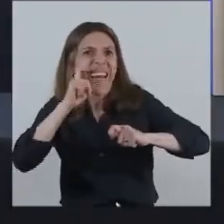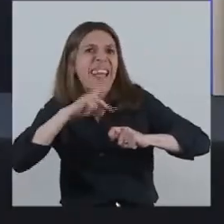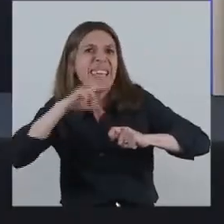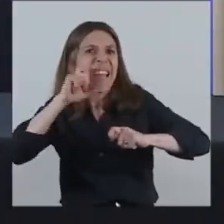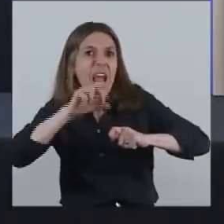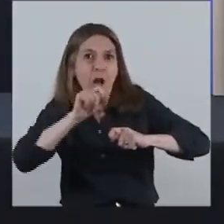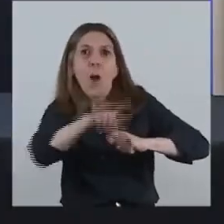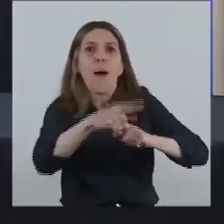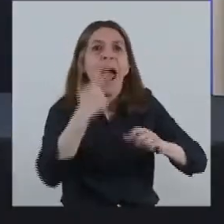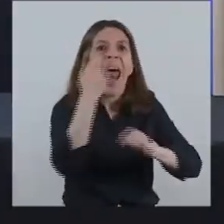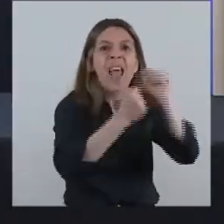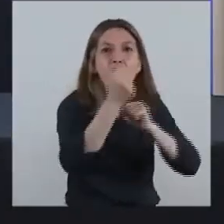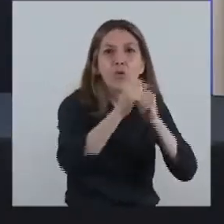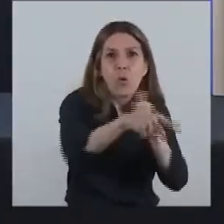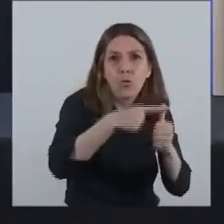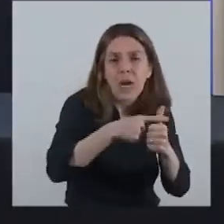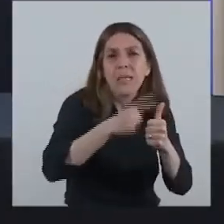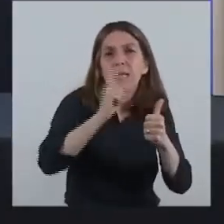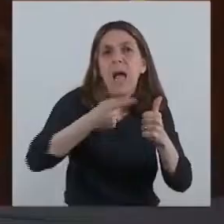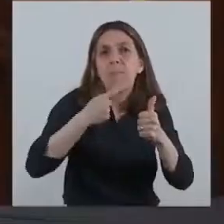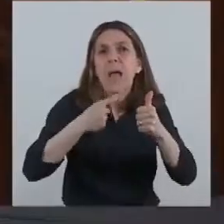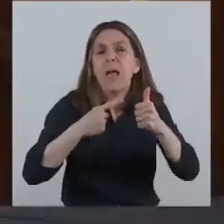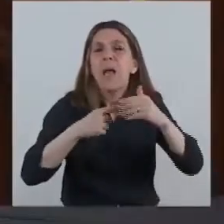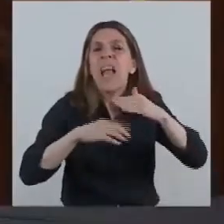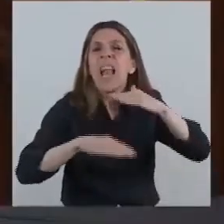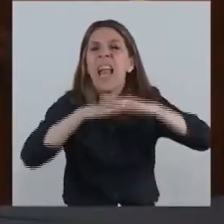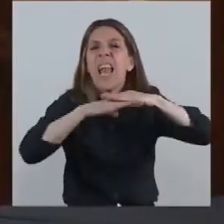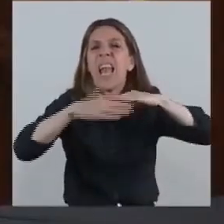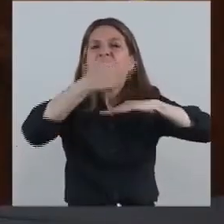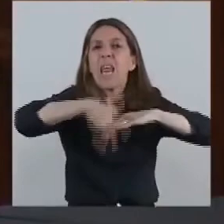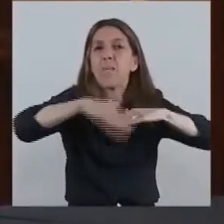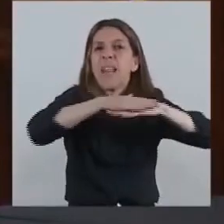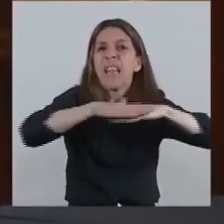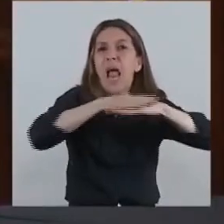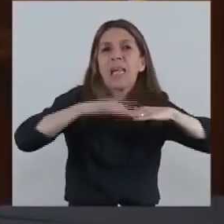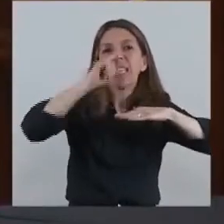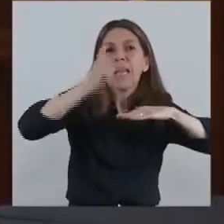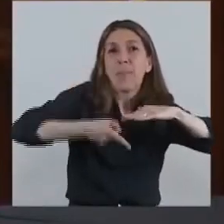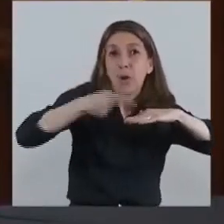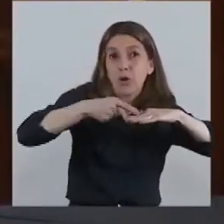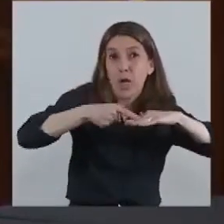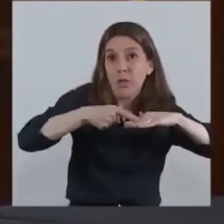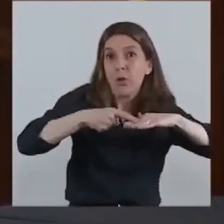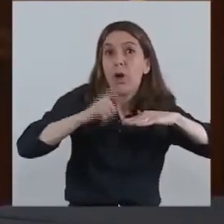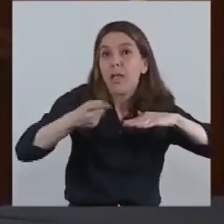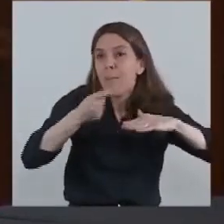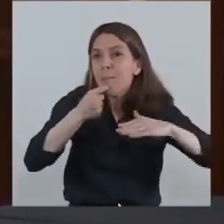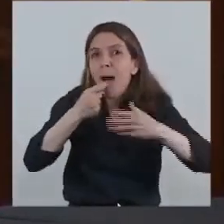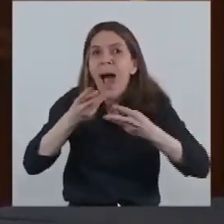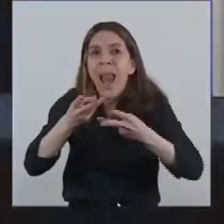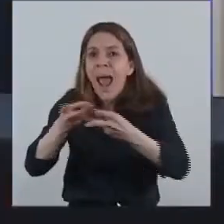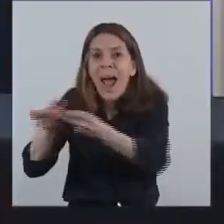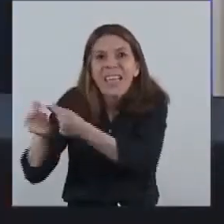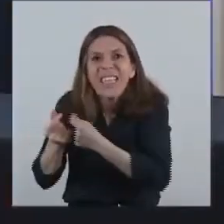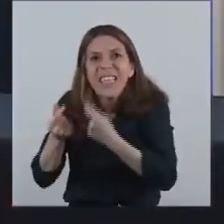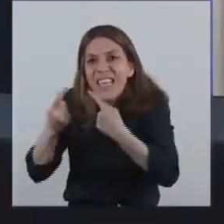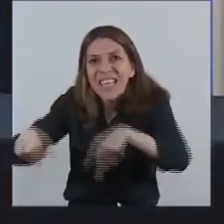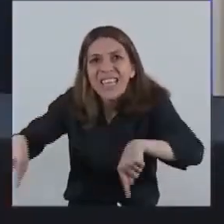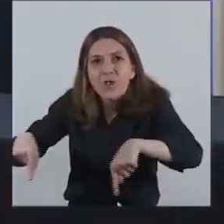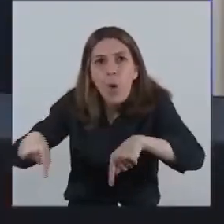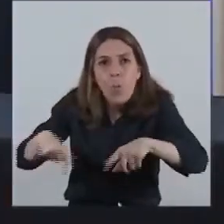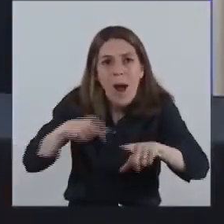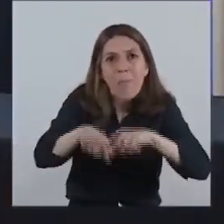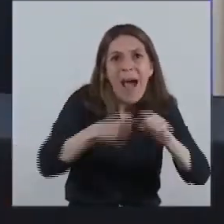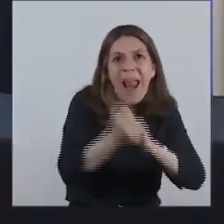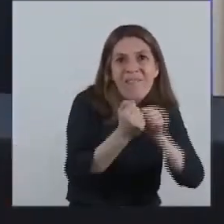industriales, se subirá el piso hasta 7% y para los insumos elaborados industriales hasta